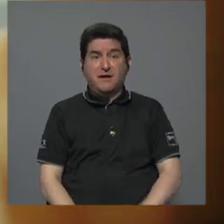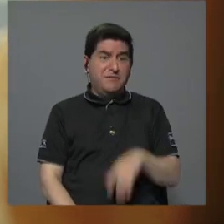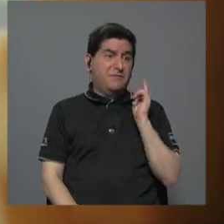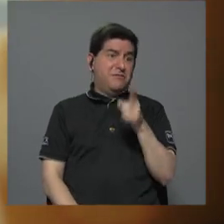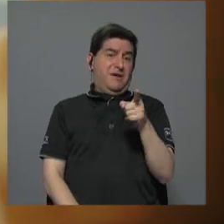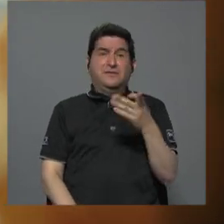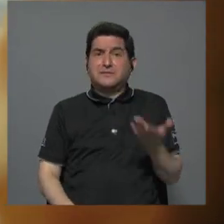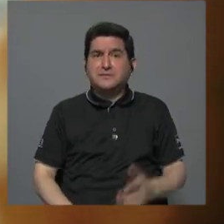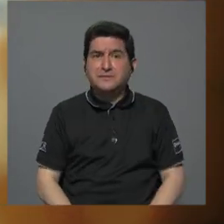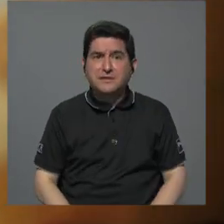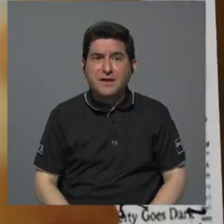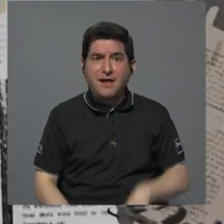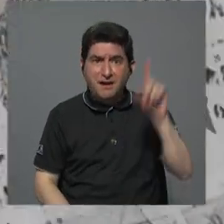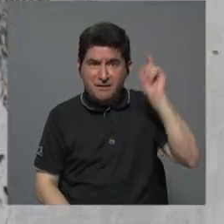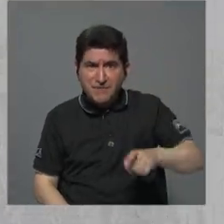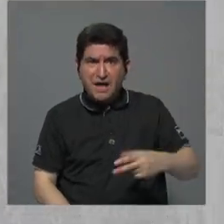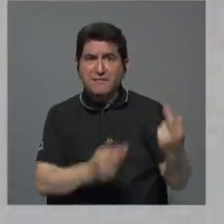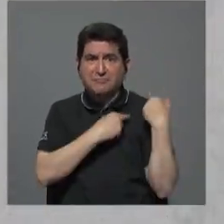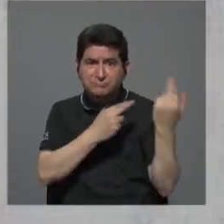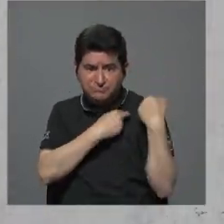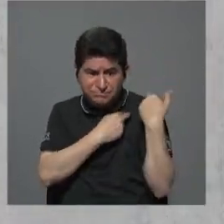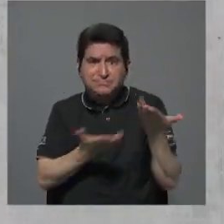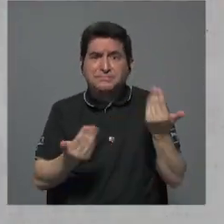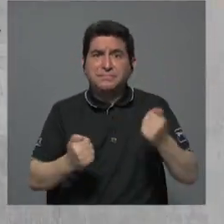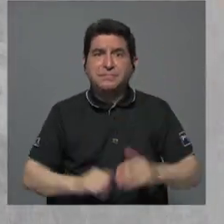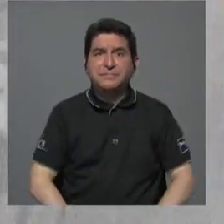es el que se tiene que encargar.